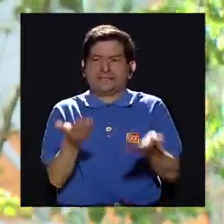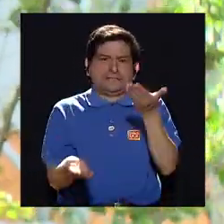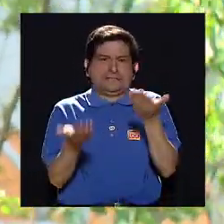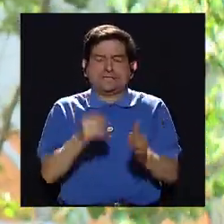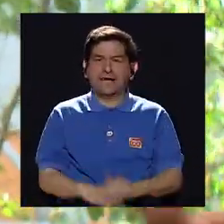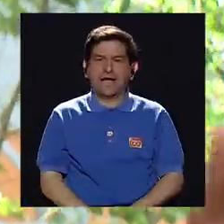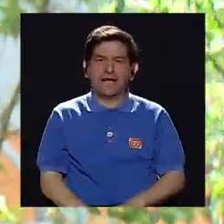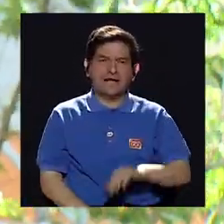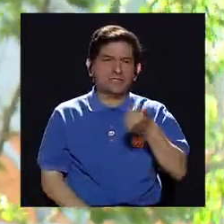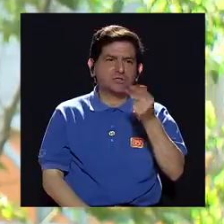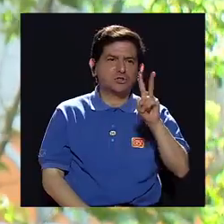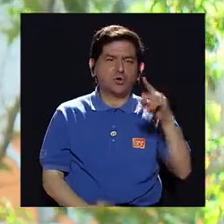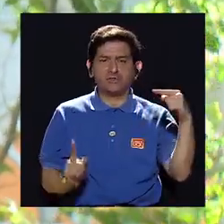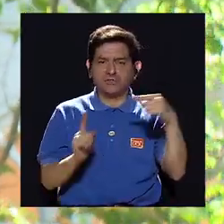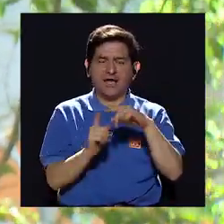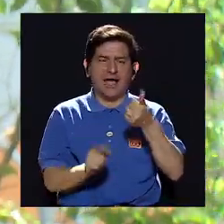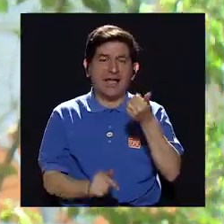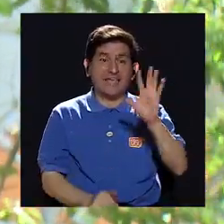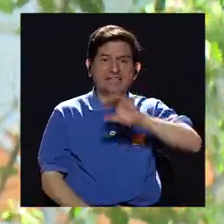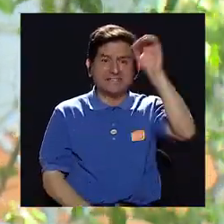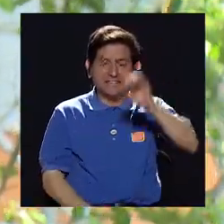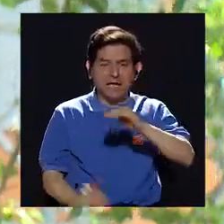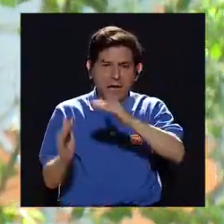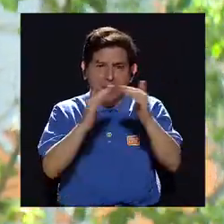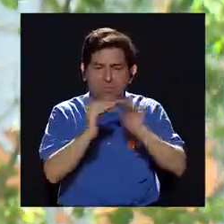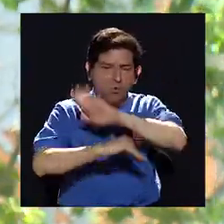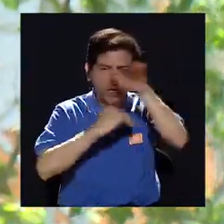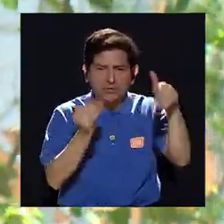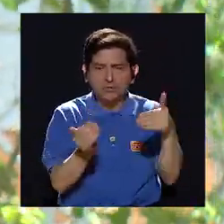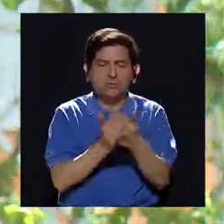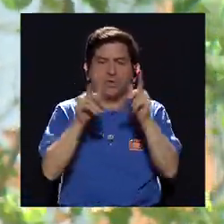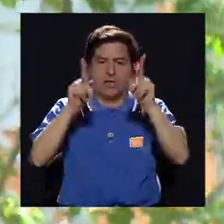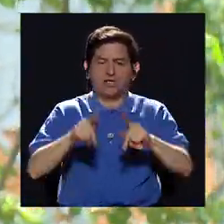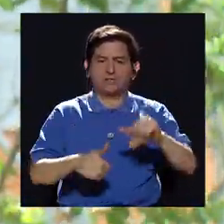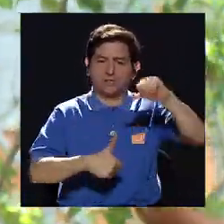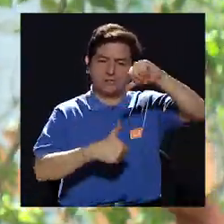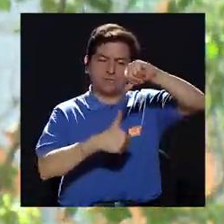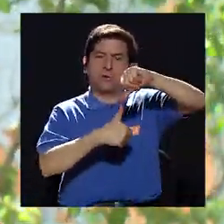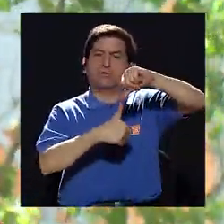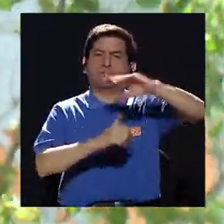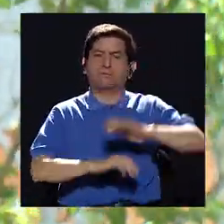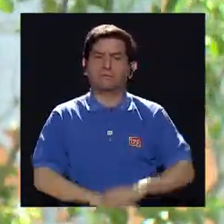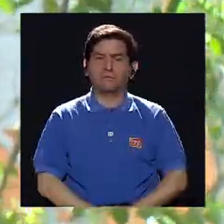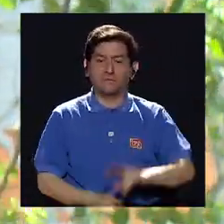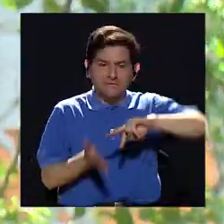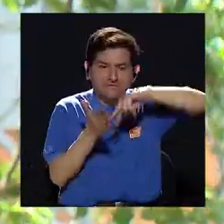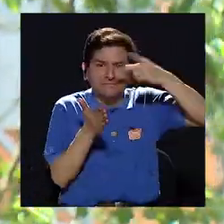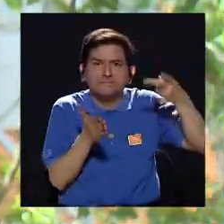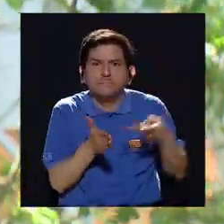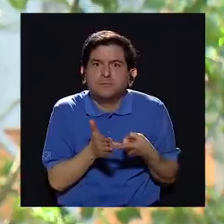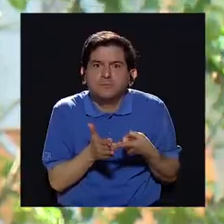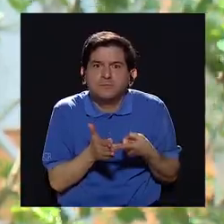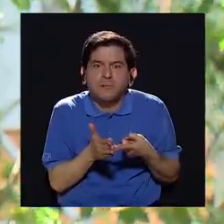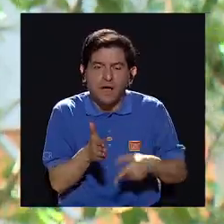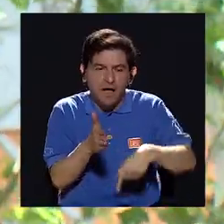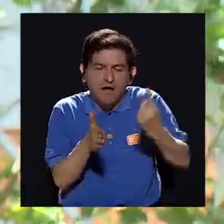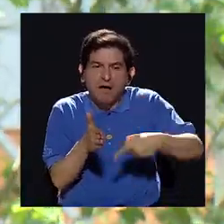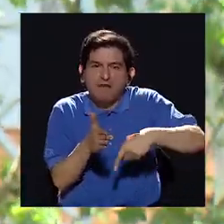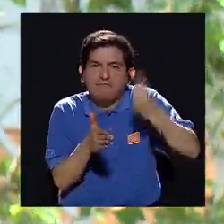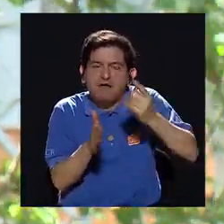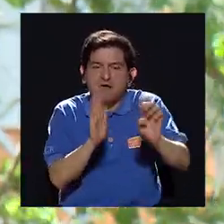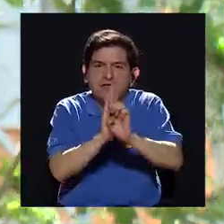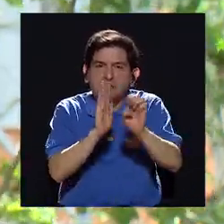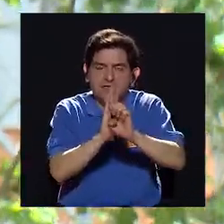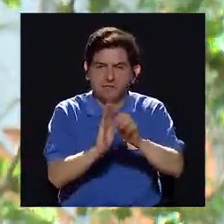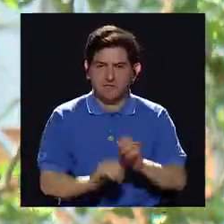entre un 12 y un 15% de la población total de Centroamérica y eso representa en algunos casos,